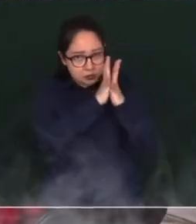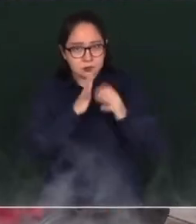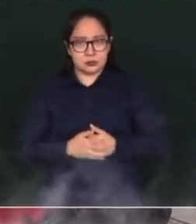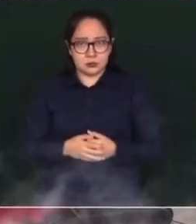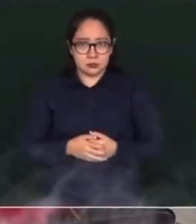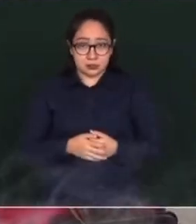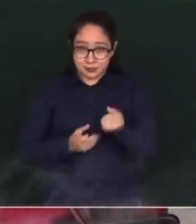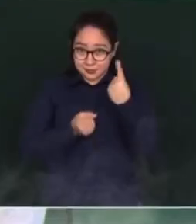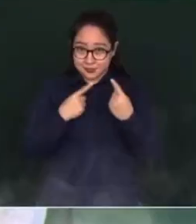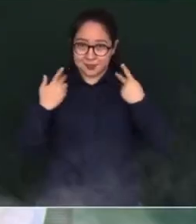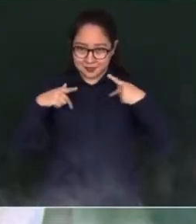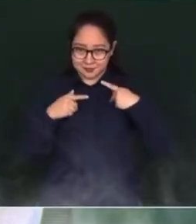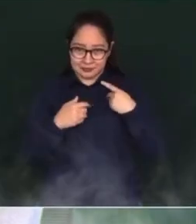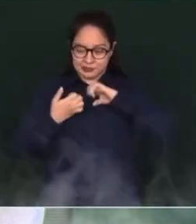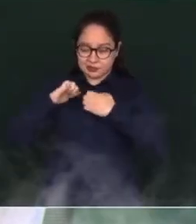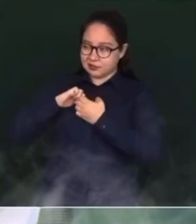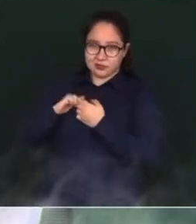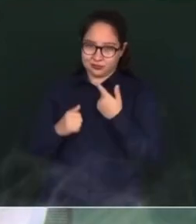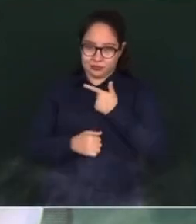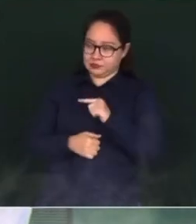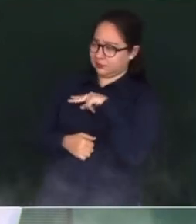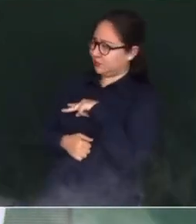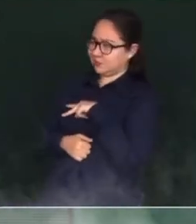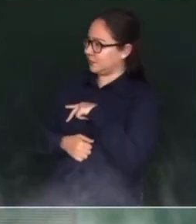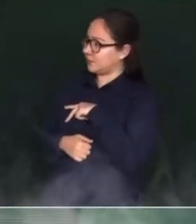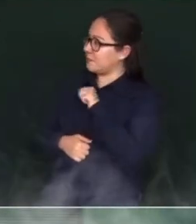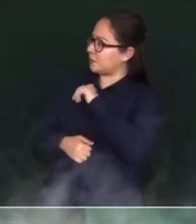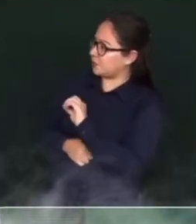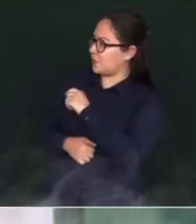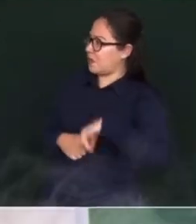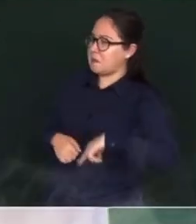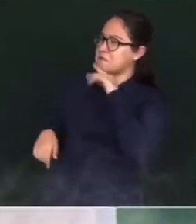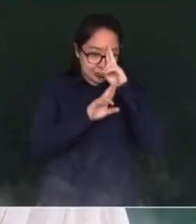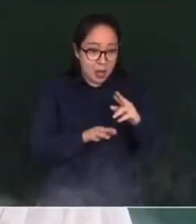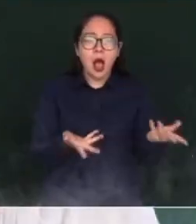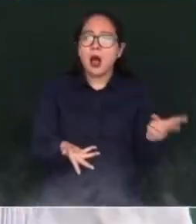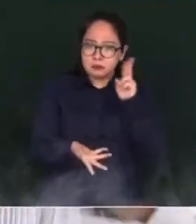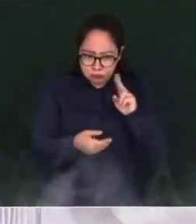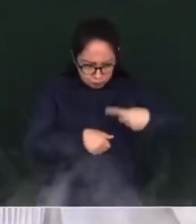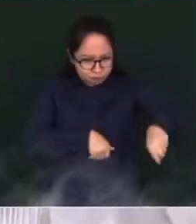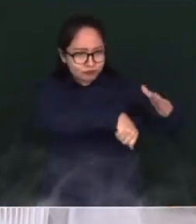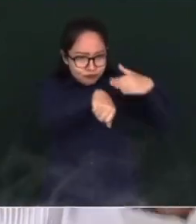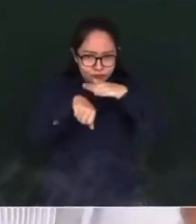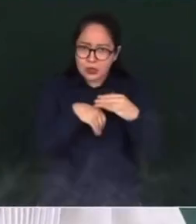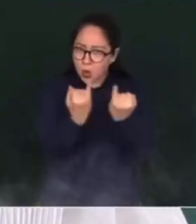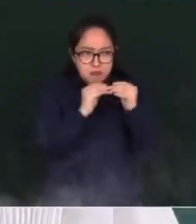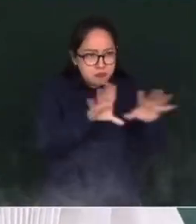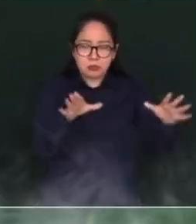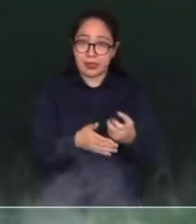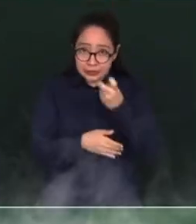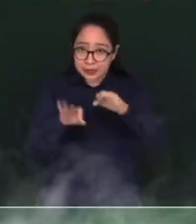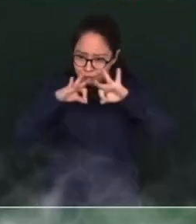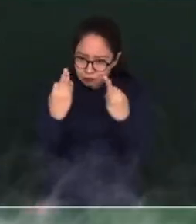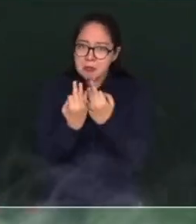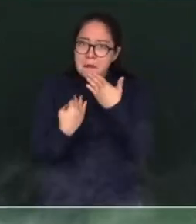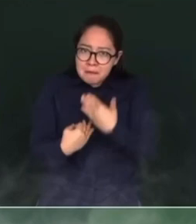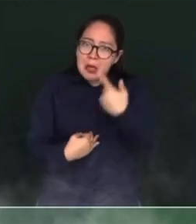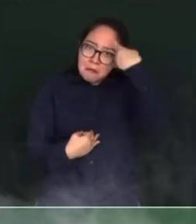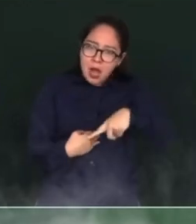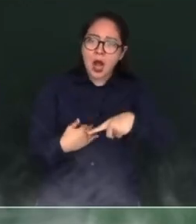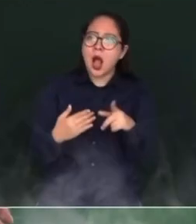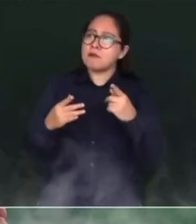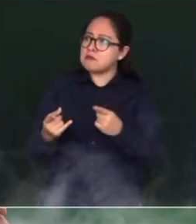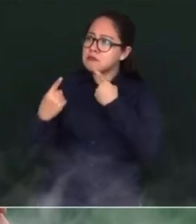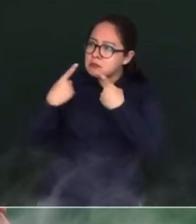de la transformación, llamando a votar. Esa es la mejor manera de dirimir las diferencias.